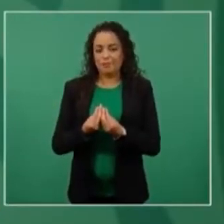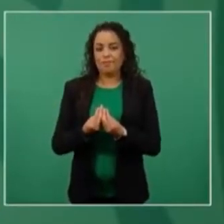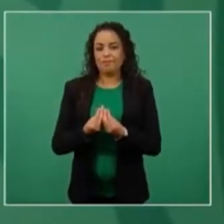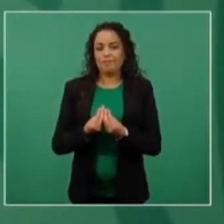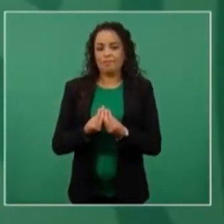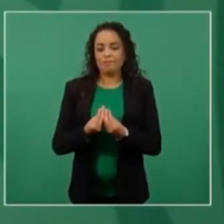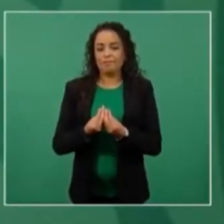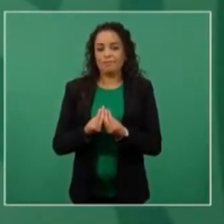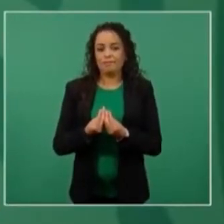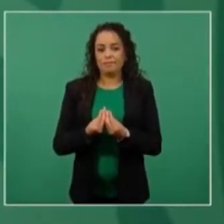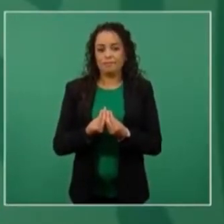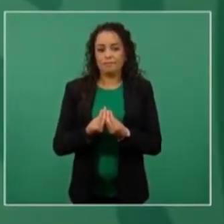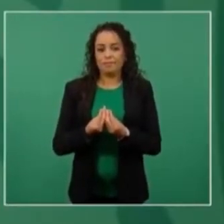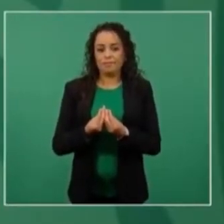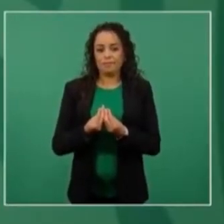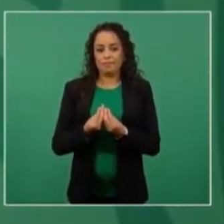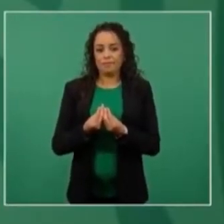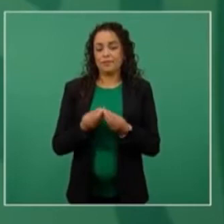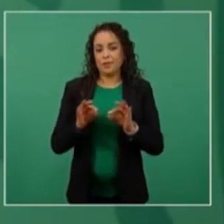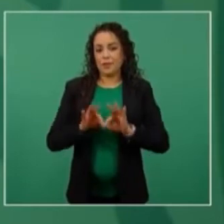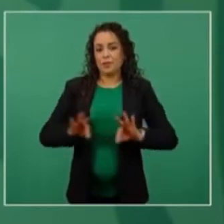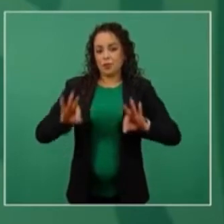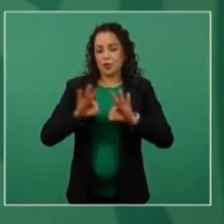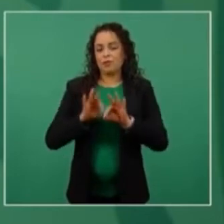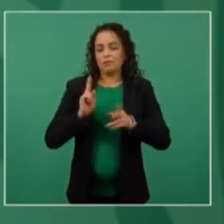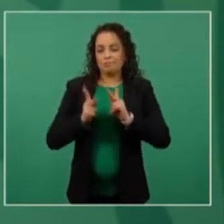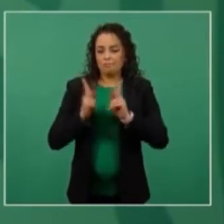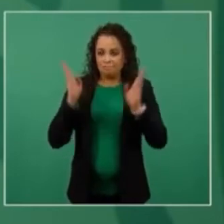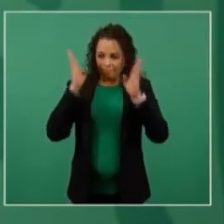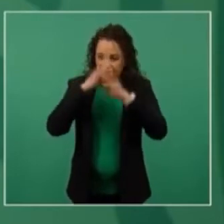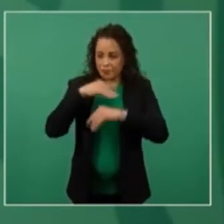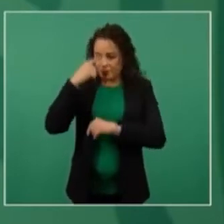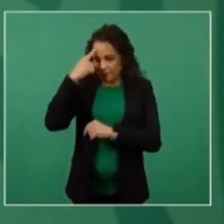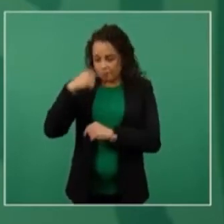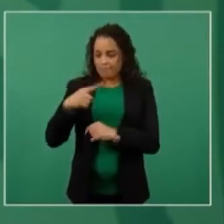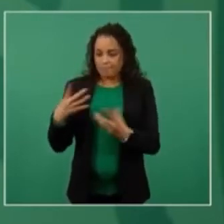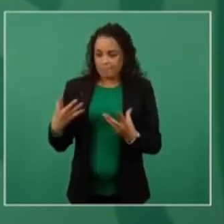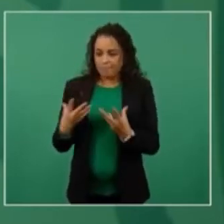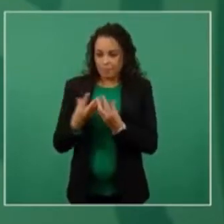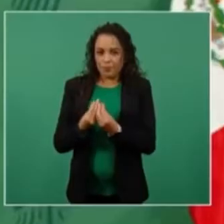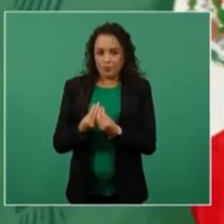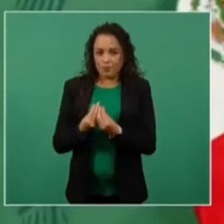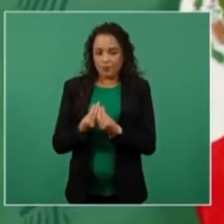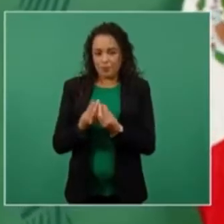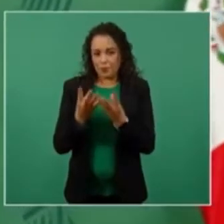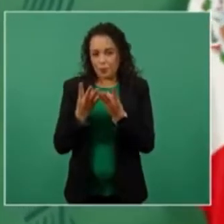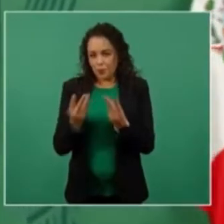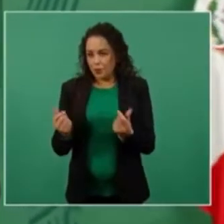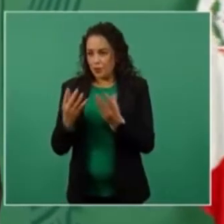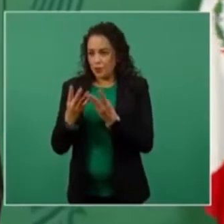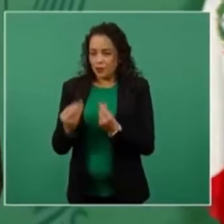reconciliarnos. Eso es lo que yo deseo, mucho amor,